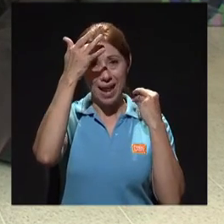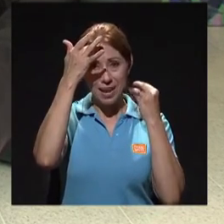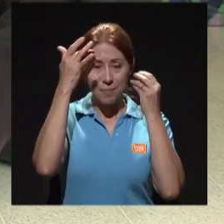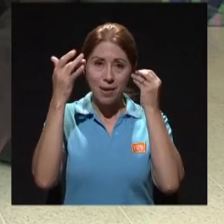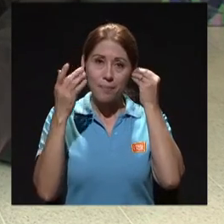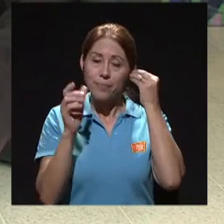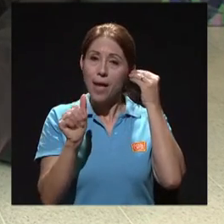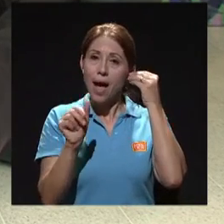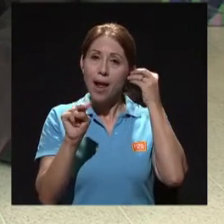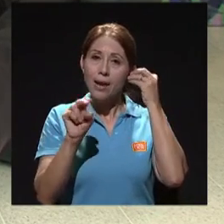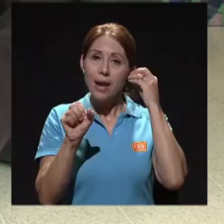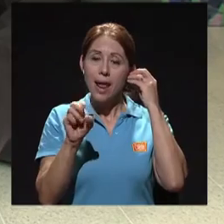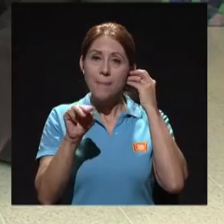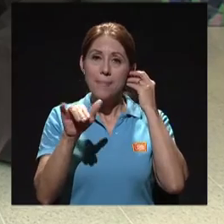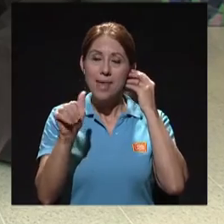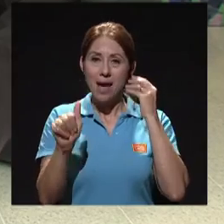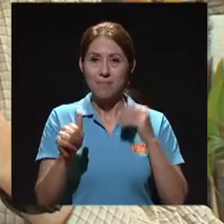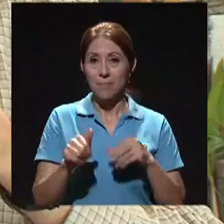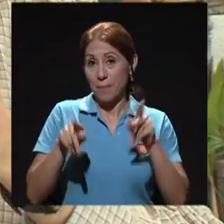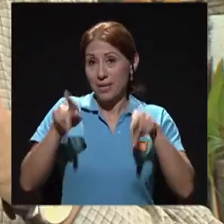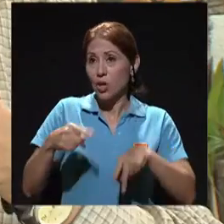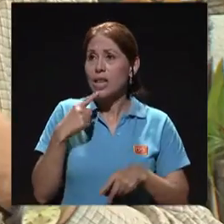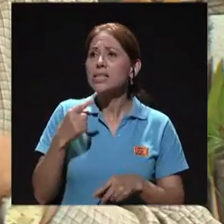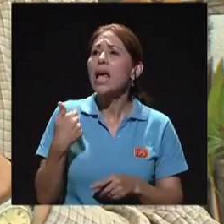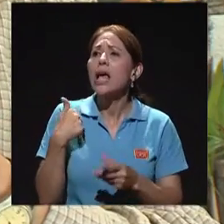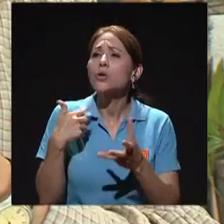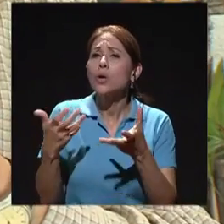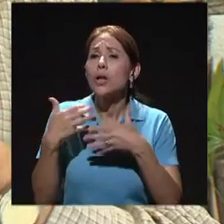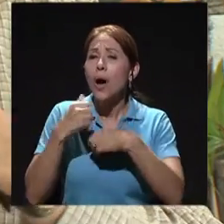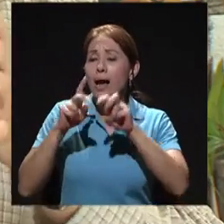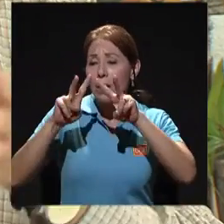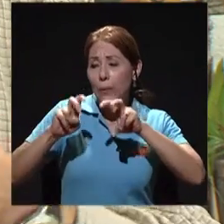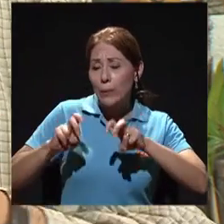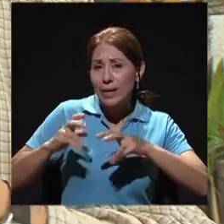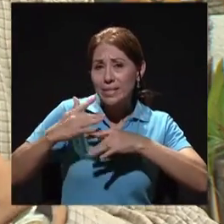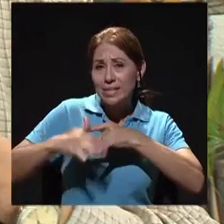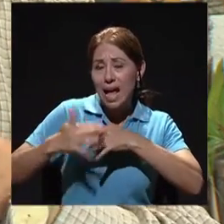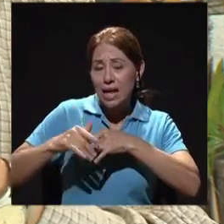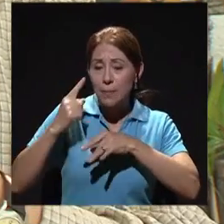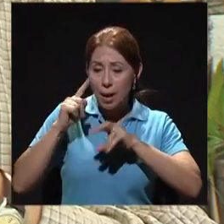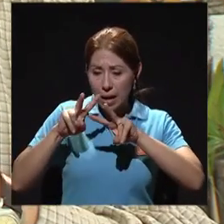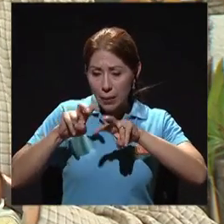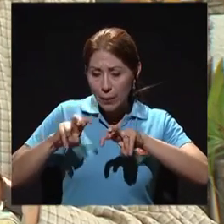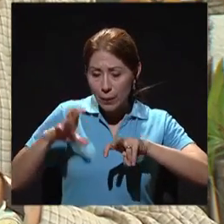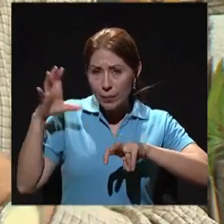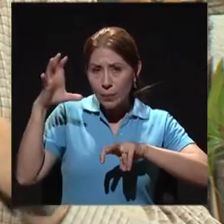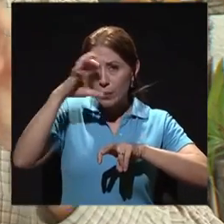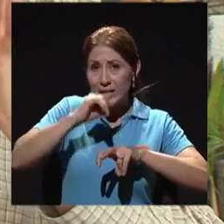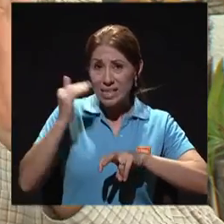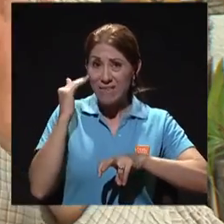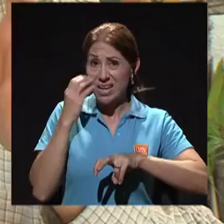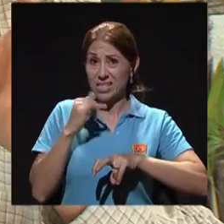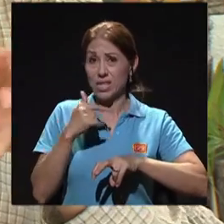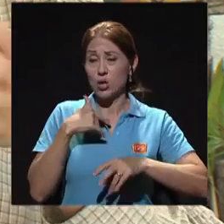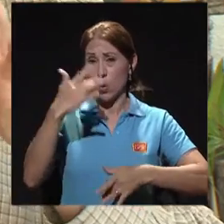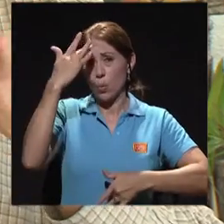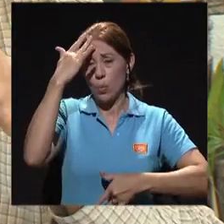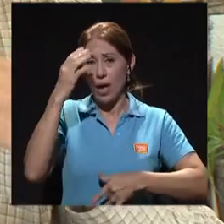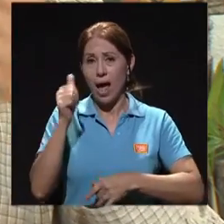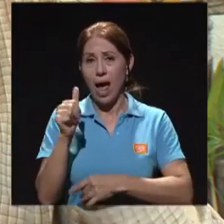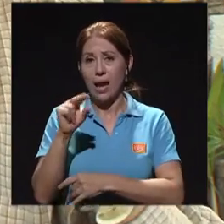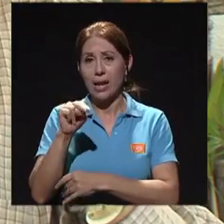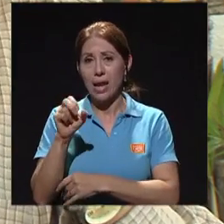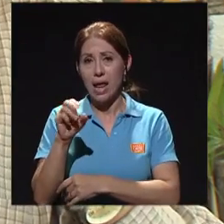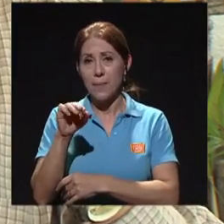¿verdad? Que le dicen, mire, es que yo quiero saber si tengo anemia. Entonces, eso se detecta mucho con el famoso homograma, ¿verdad? Ese que les decía. Pero eso es apenas como la